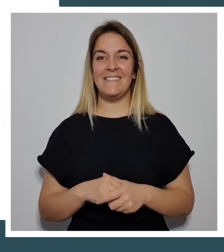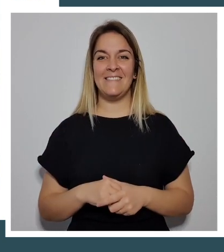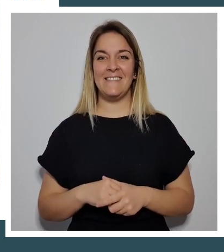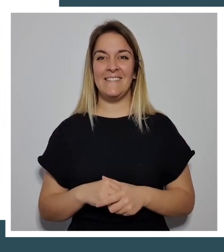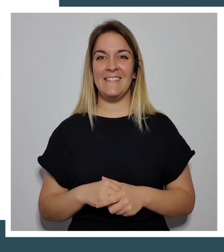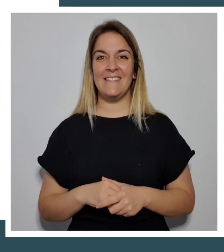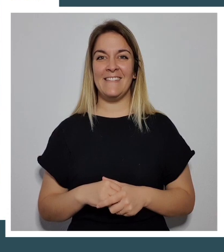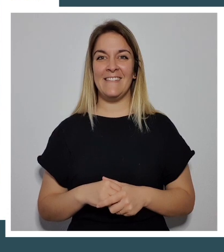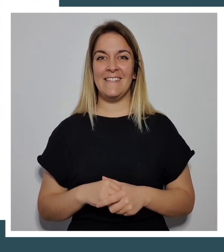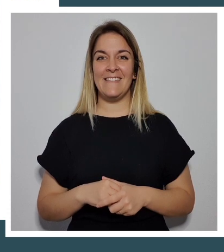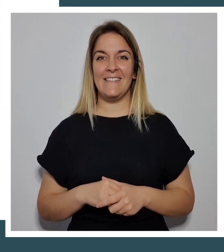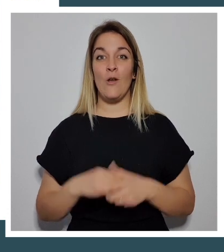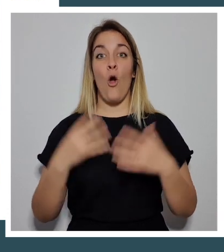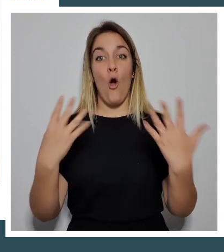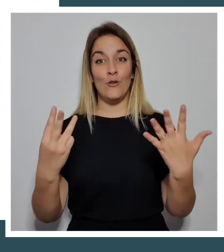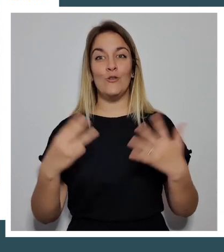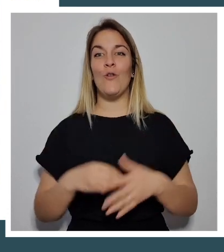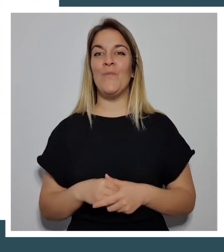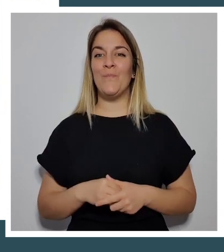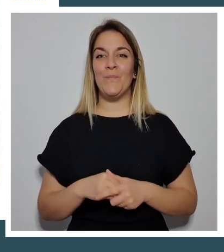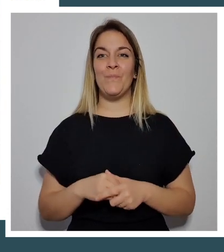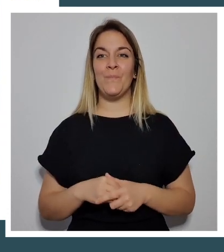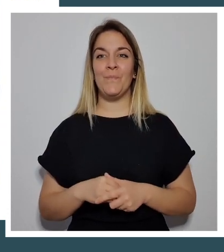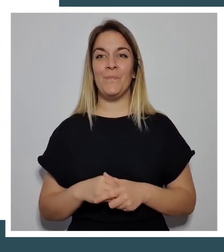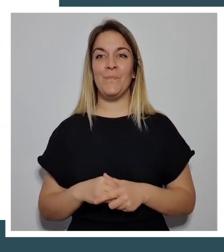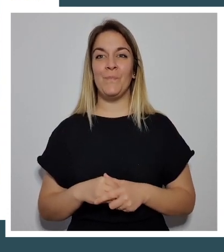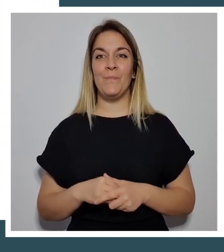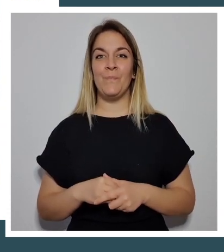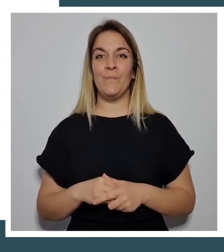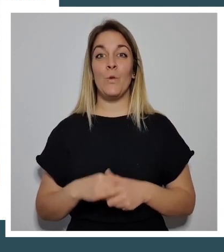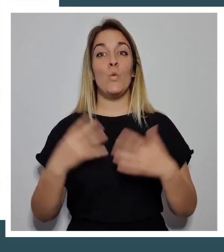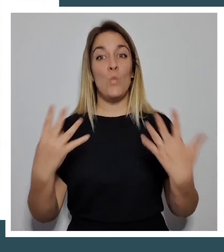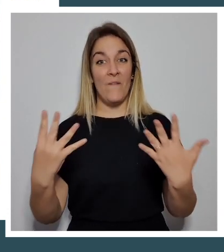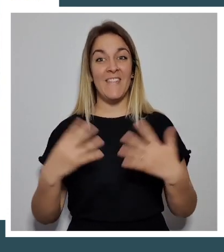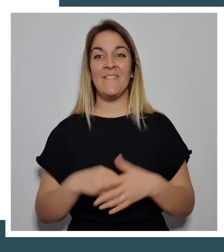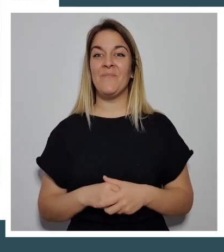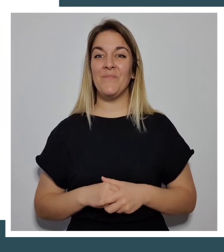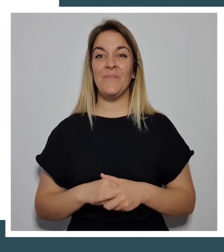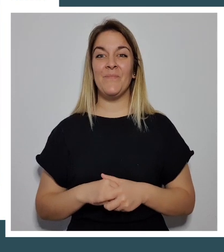8, 9